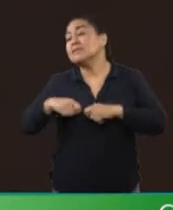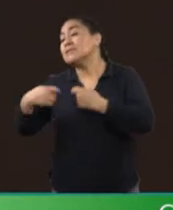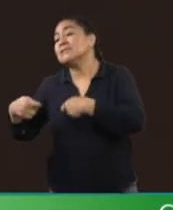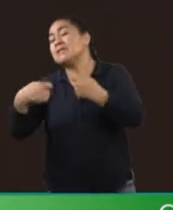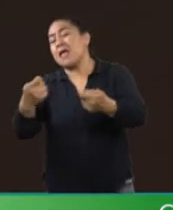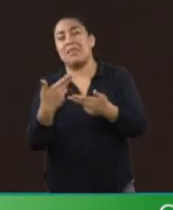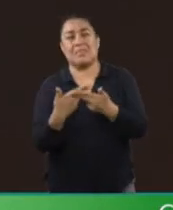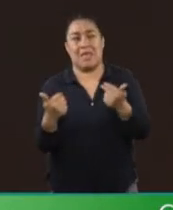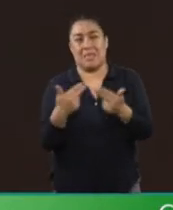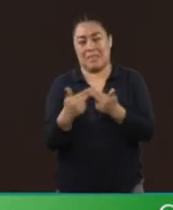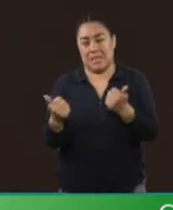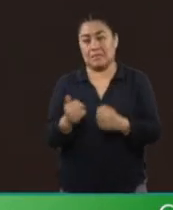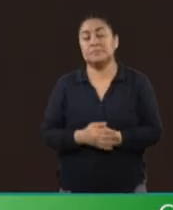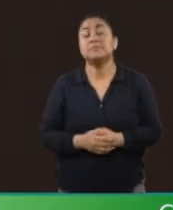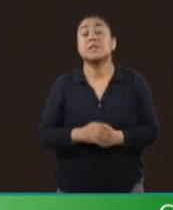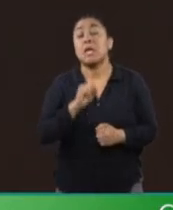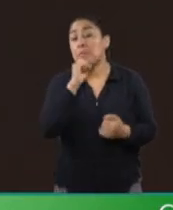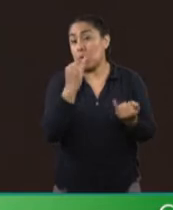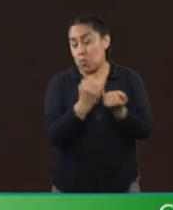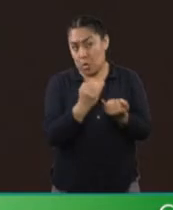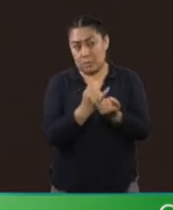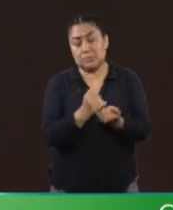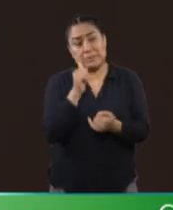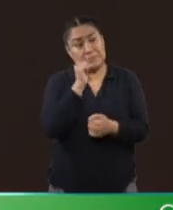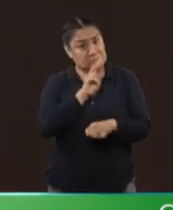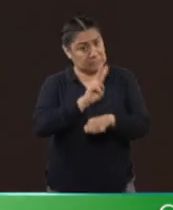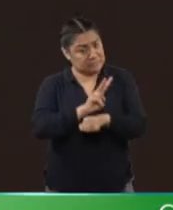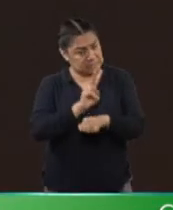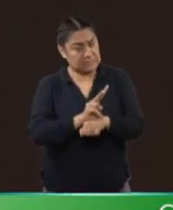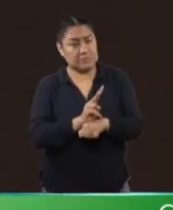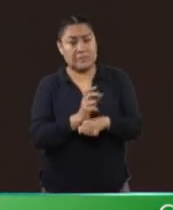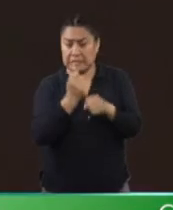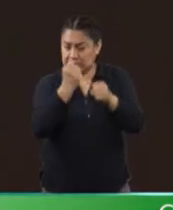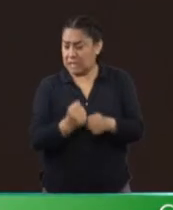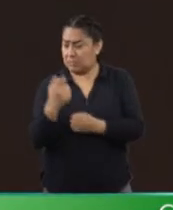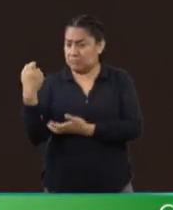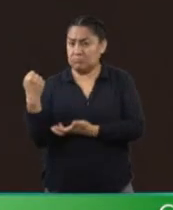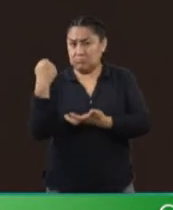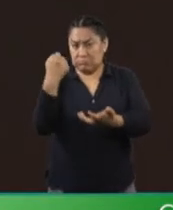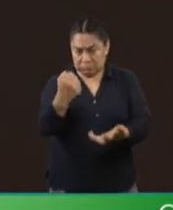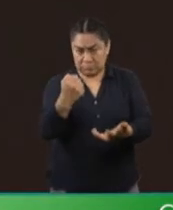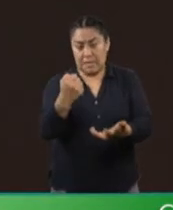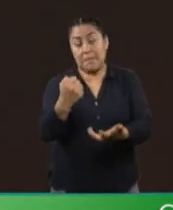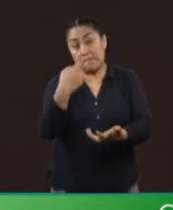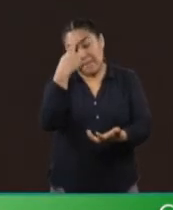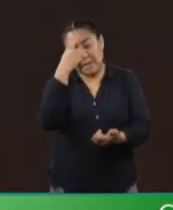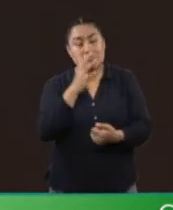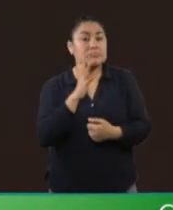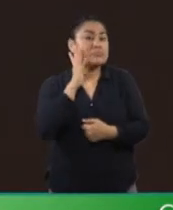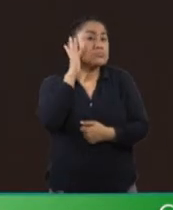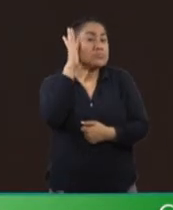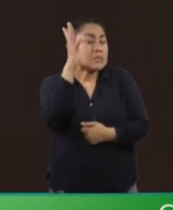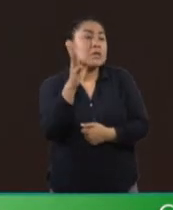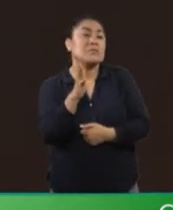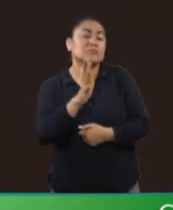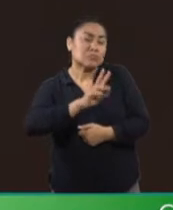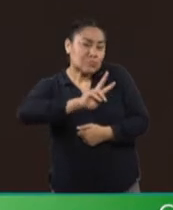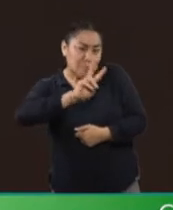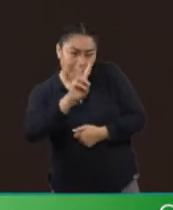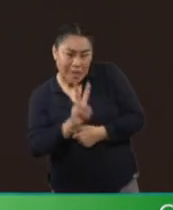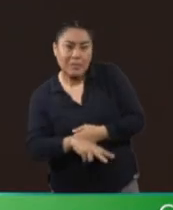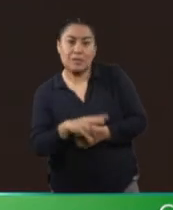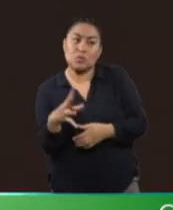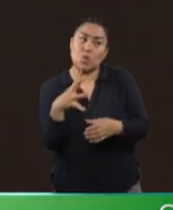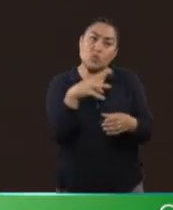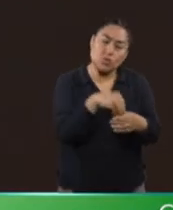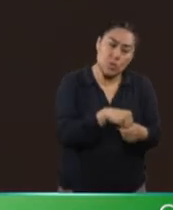asegurar que sean asignados recursos de manera adecuada. Sólo así se podrá lograr una verdadera inclusión y bienestar